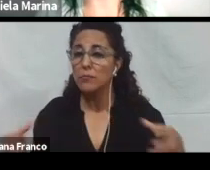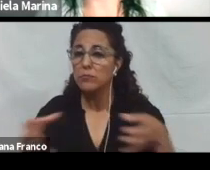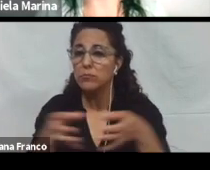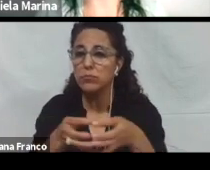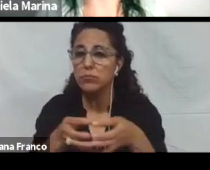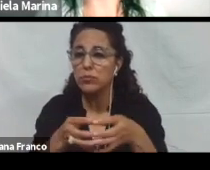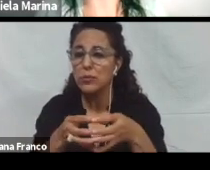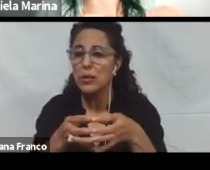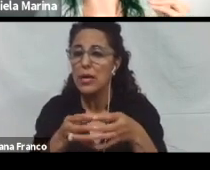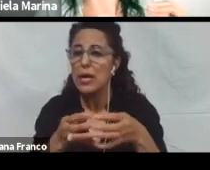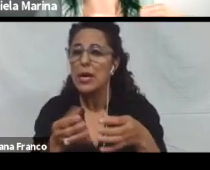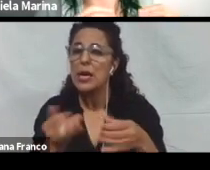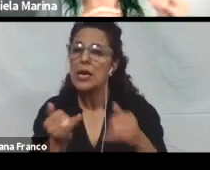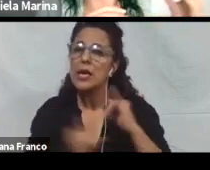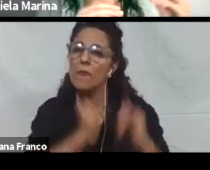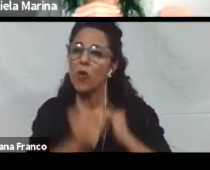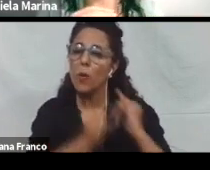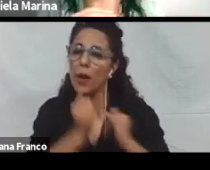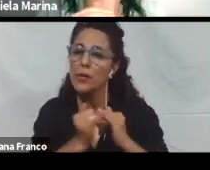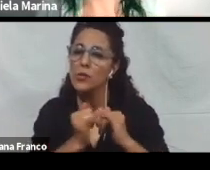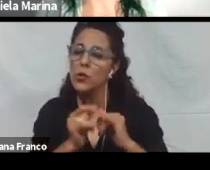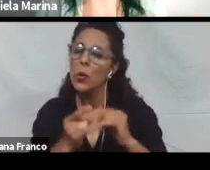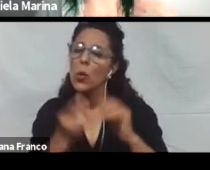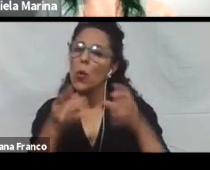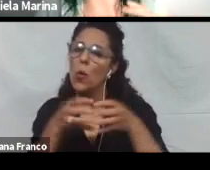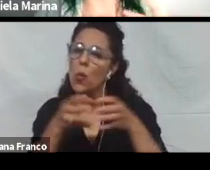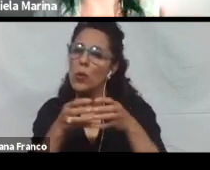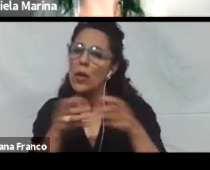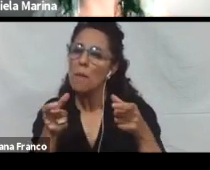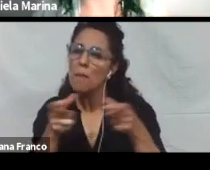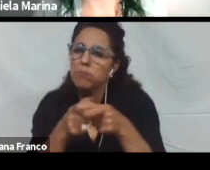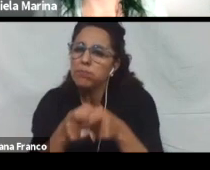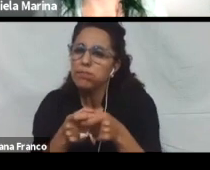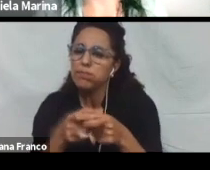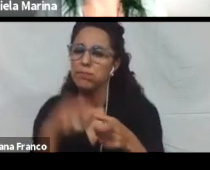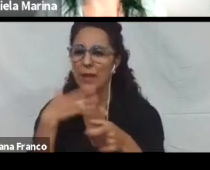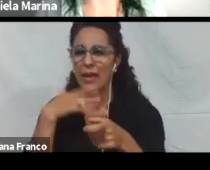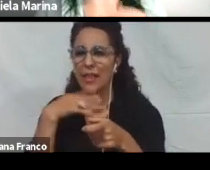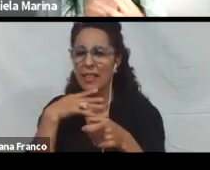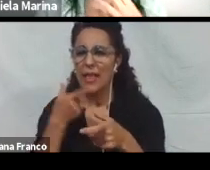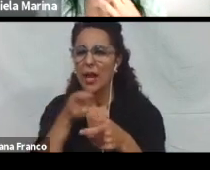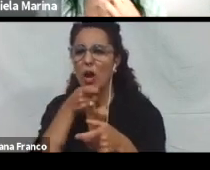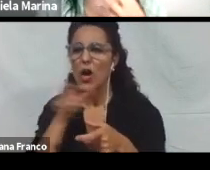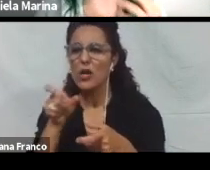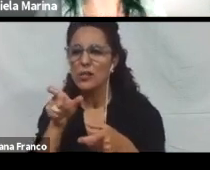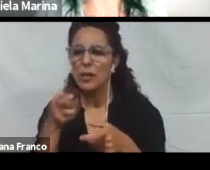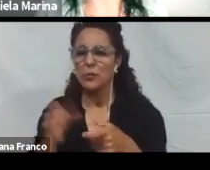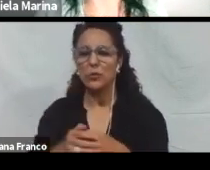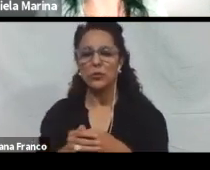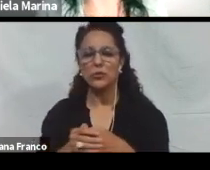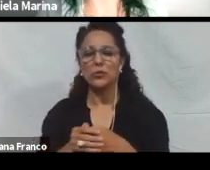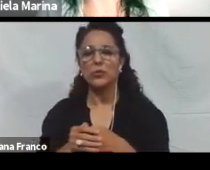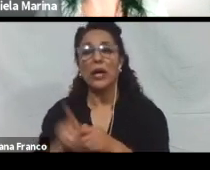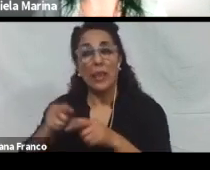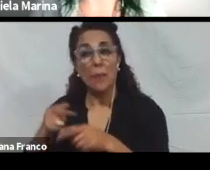abarcativa, en unidades un poco más chicas, para que se comprenda mejor. Y también podemos hacer uso de las